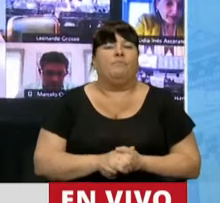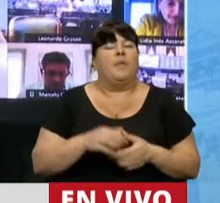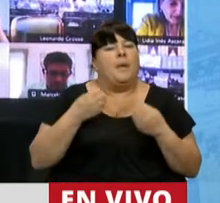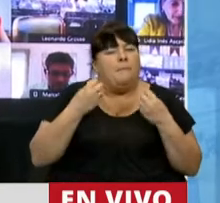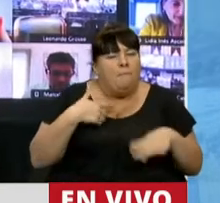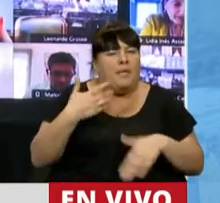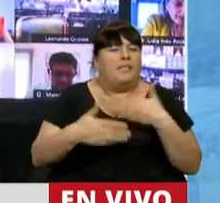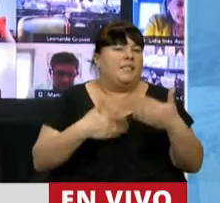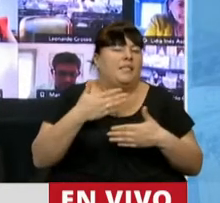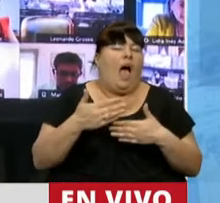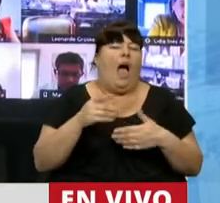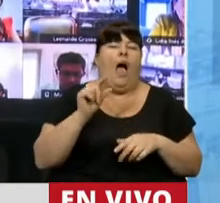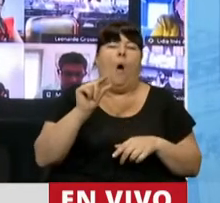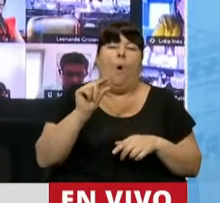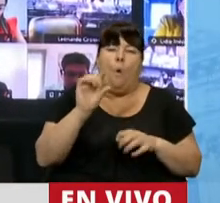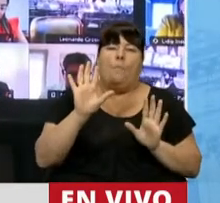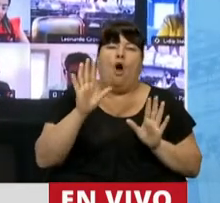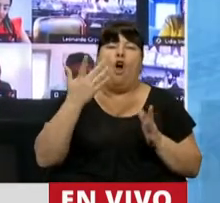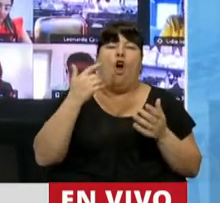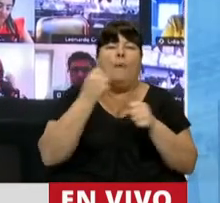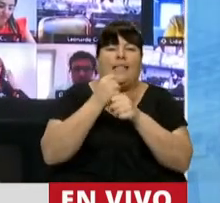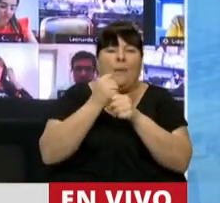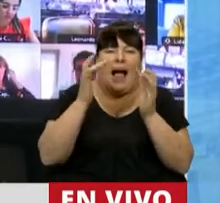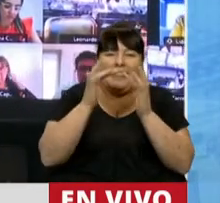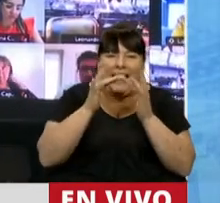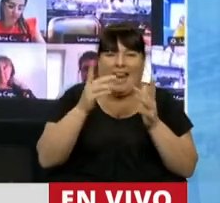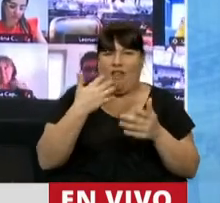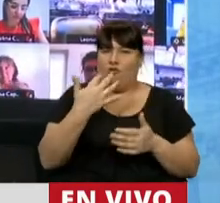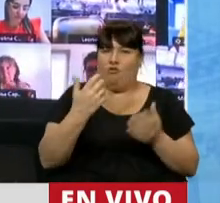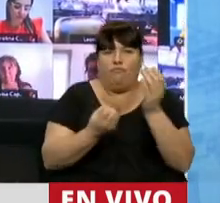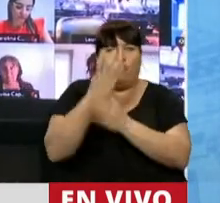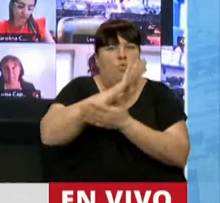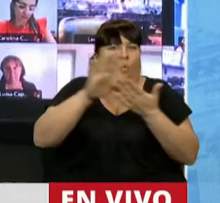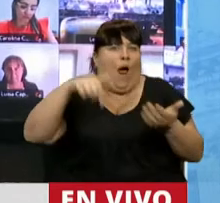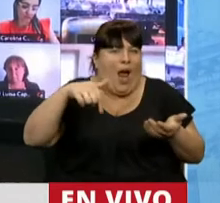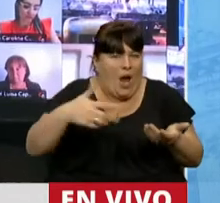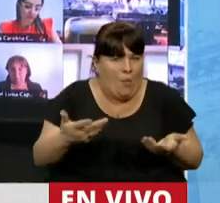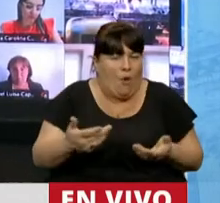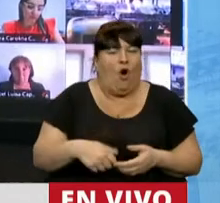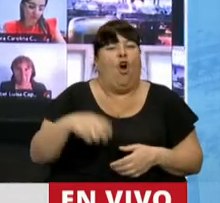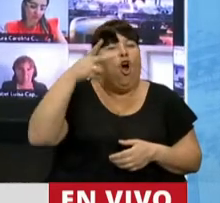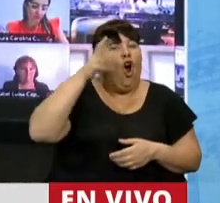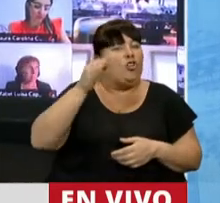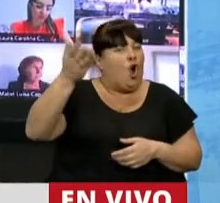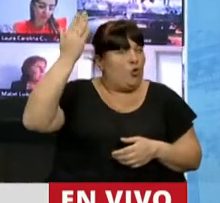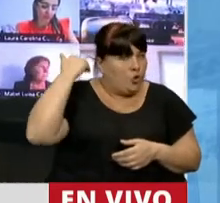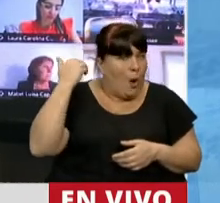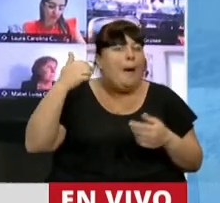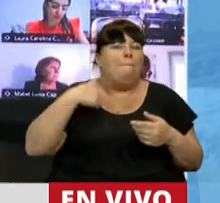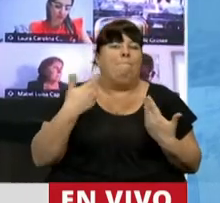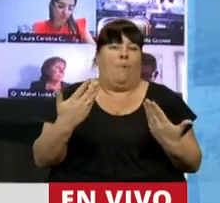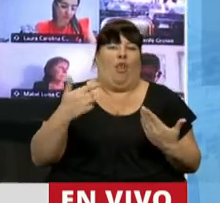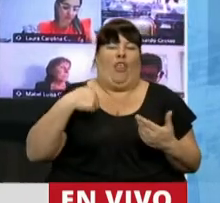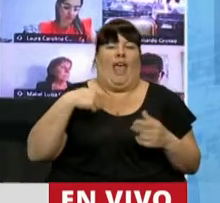a pedir un poquito de espacio telemático de esto tan brillante que inventamos el 8 de octubre para que me